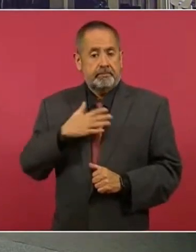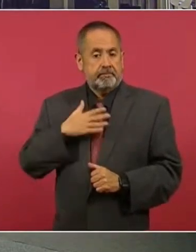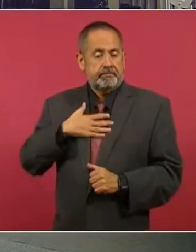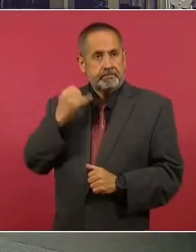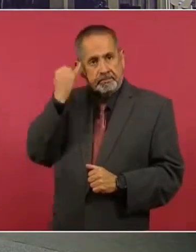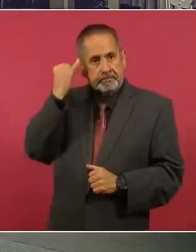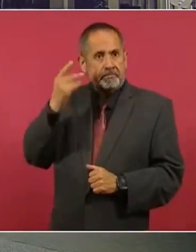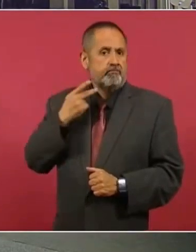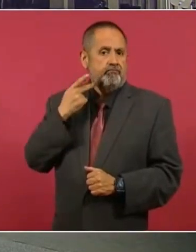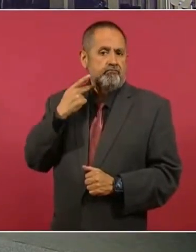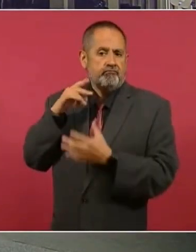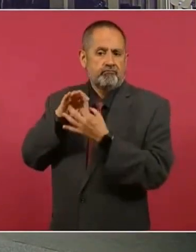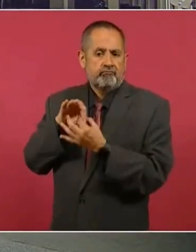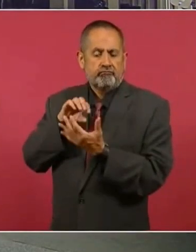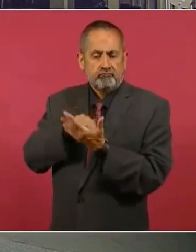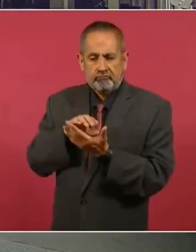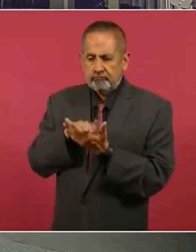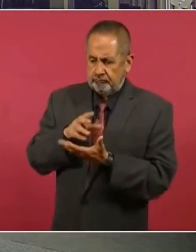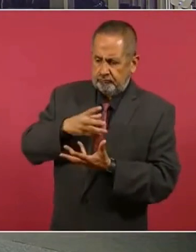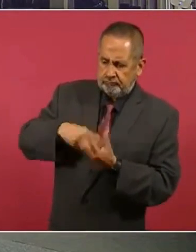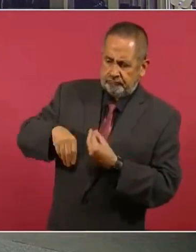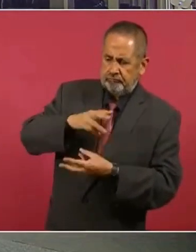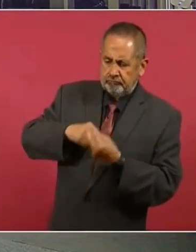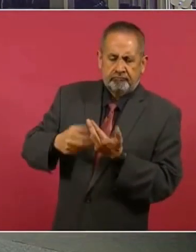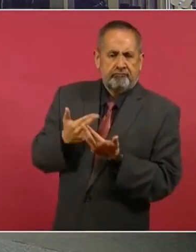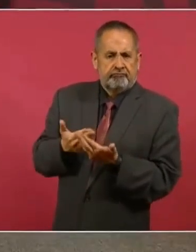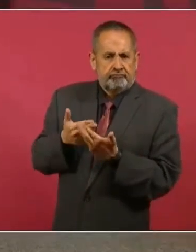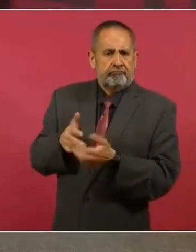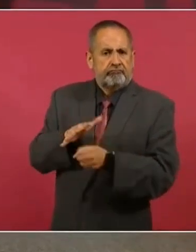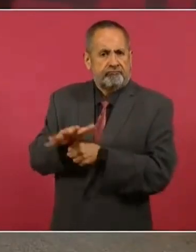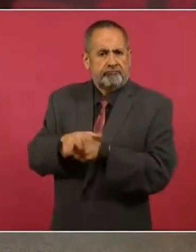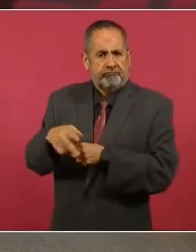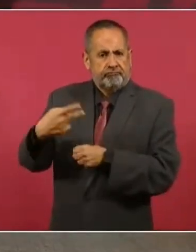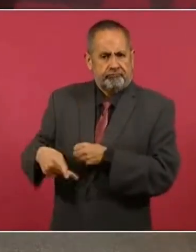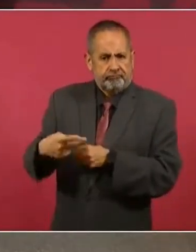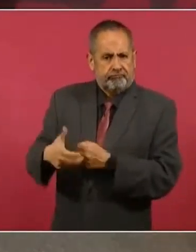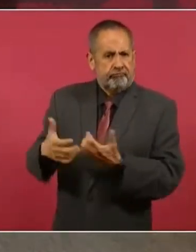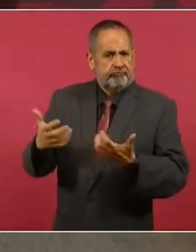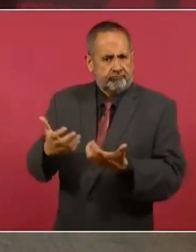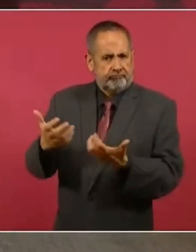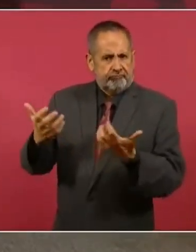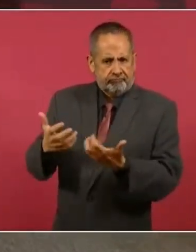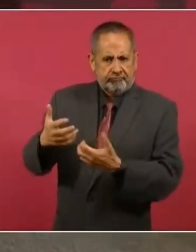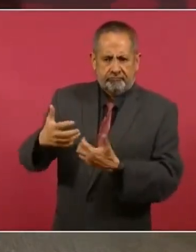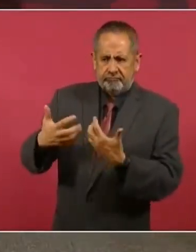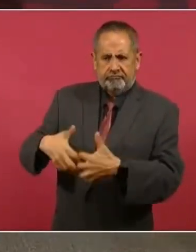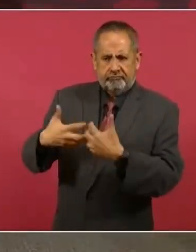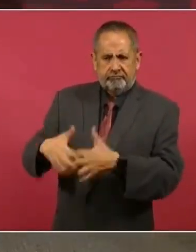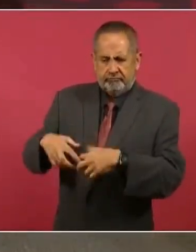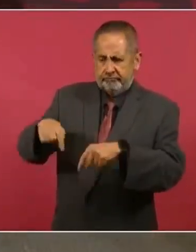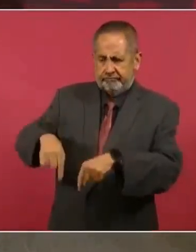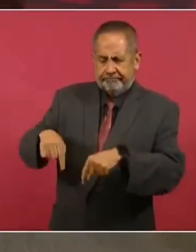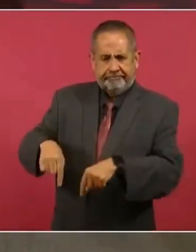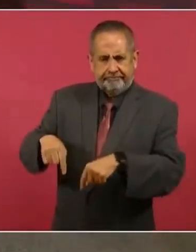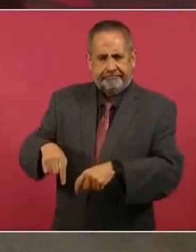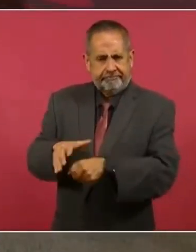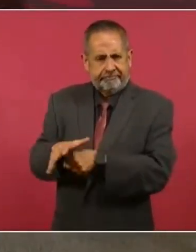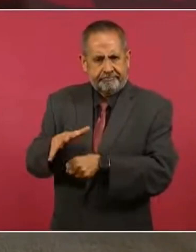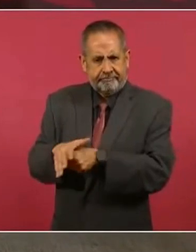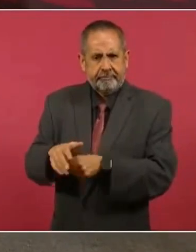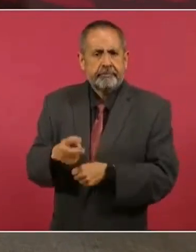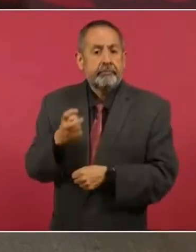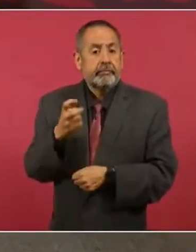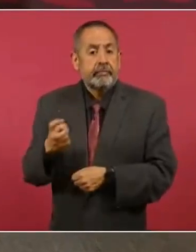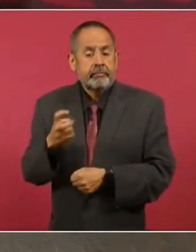de autosuficiencia energética nos ha